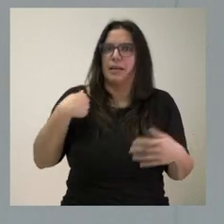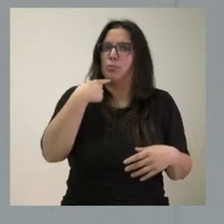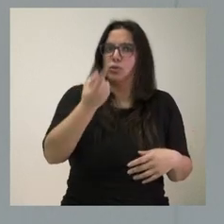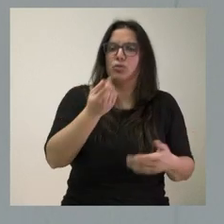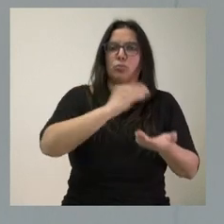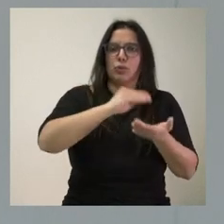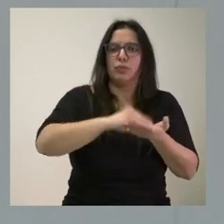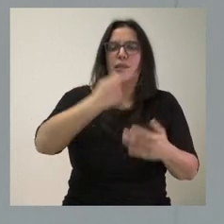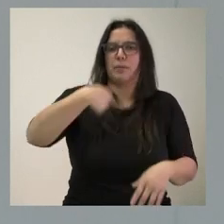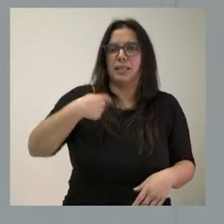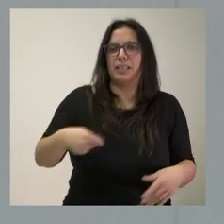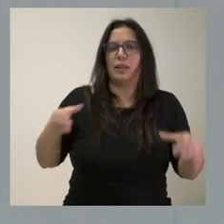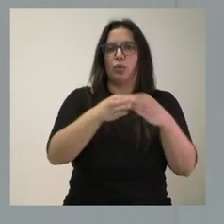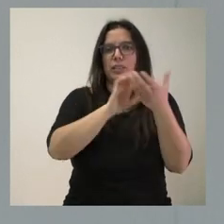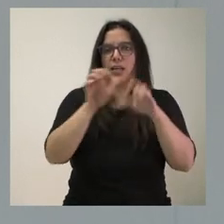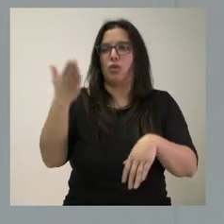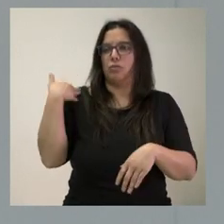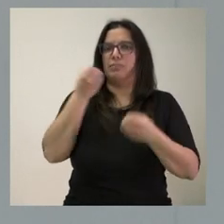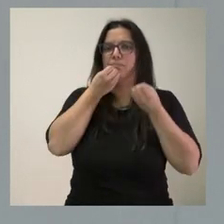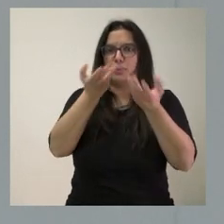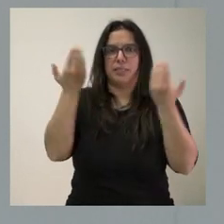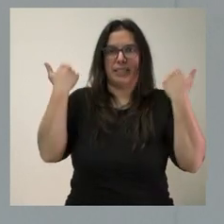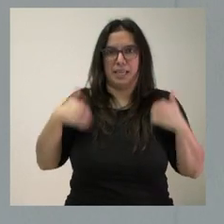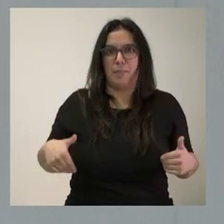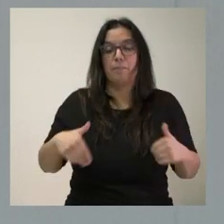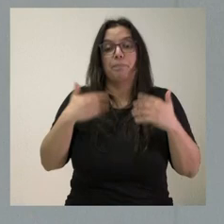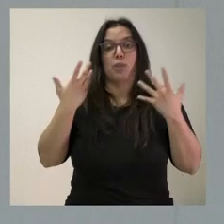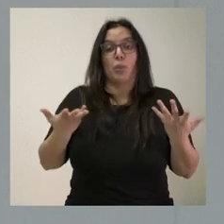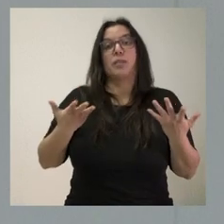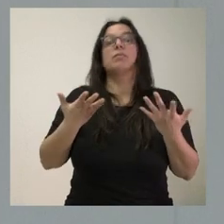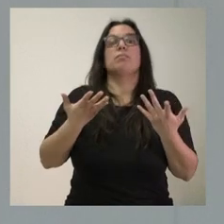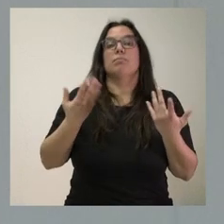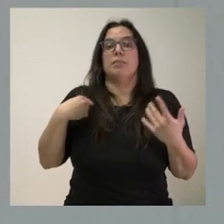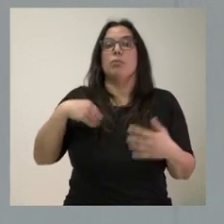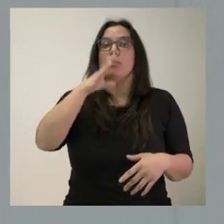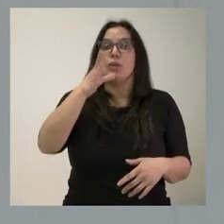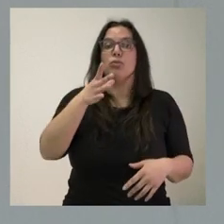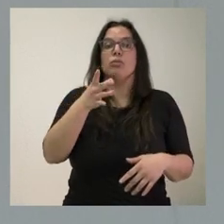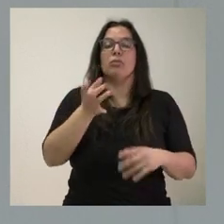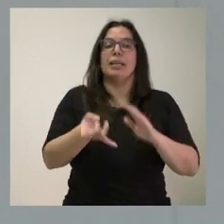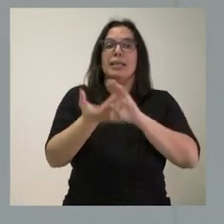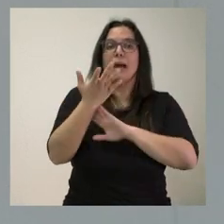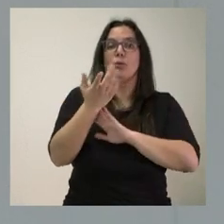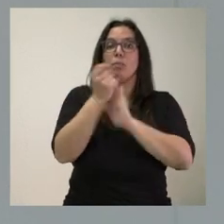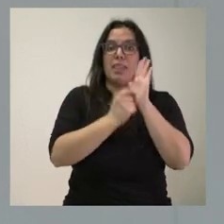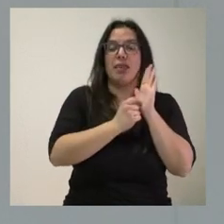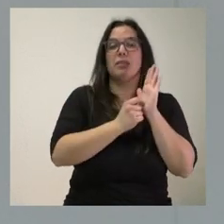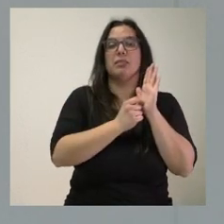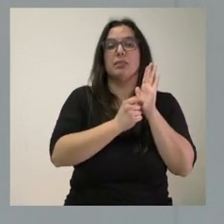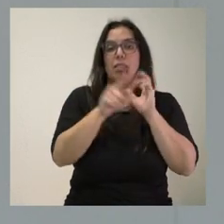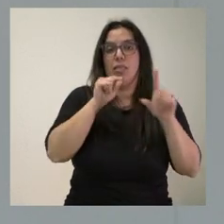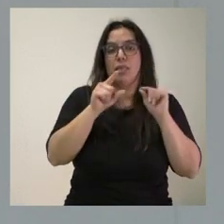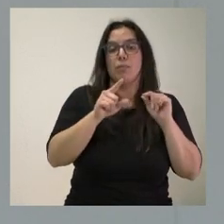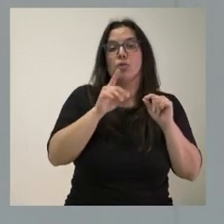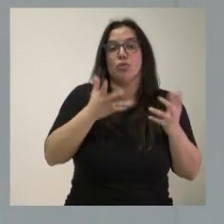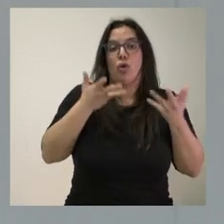presidente de la Junta de Castilla y León ha manifestado. Y, por tanto, en ese contexto es en el que se ponen en marcha las medidas y que yo creo